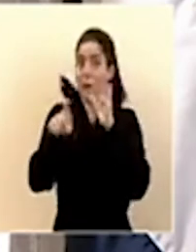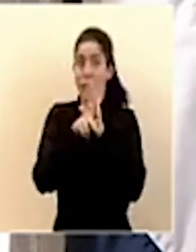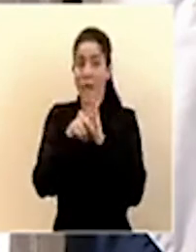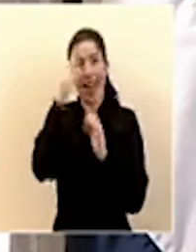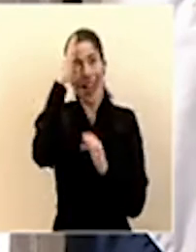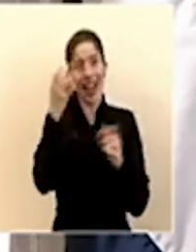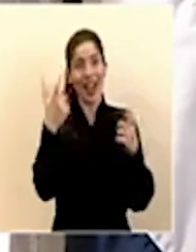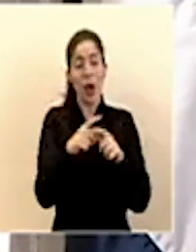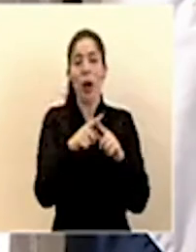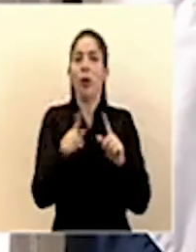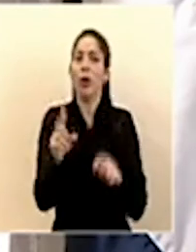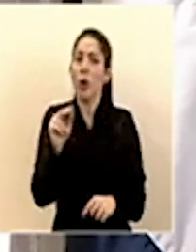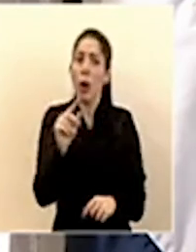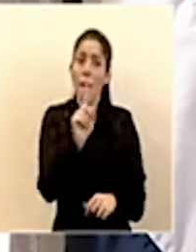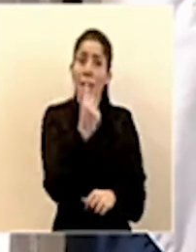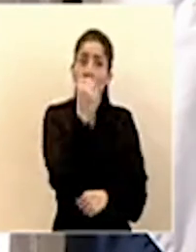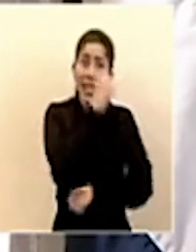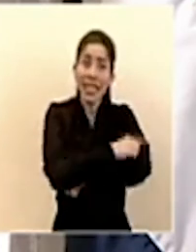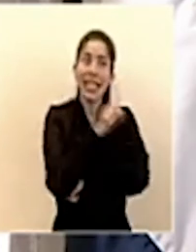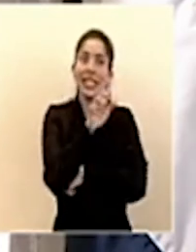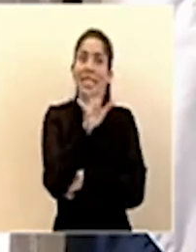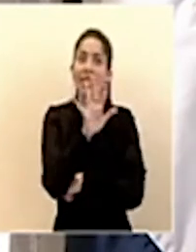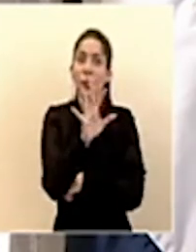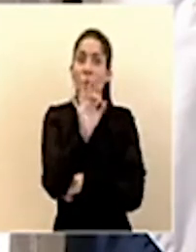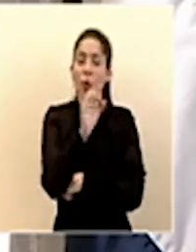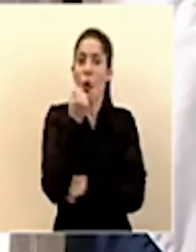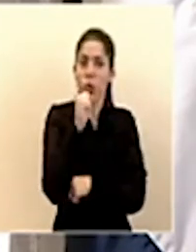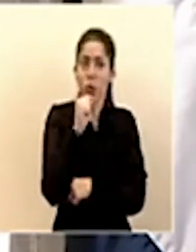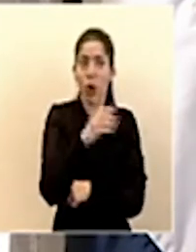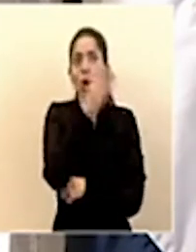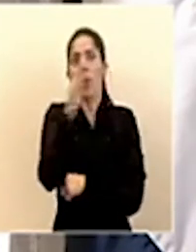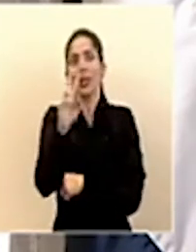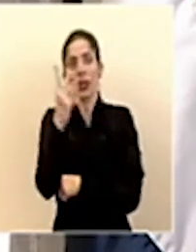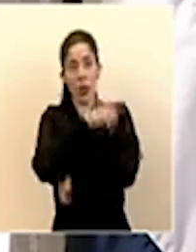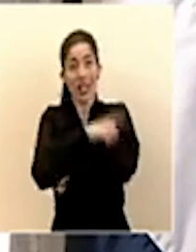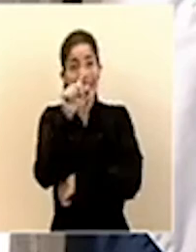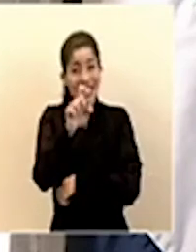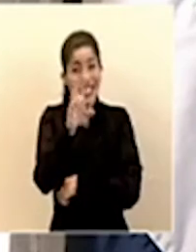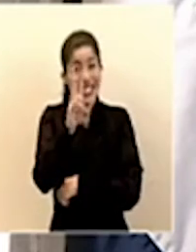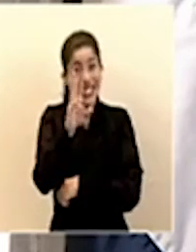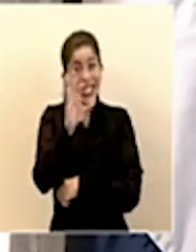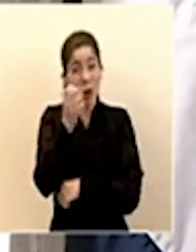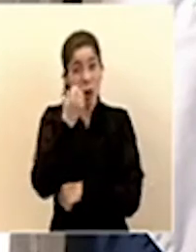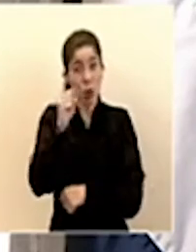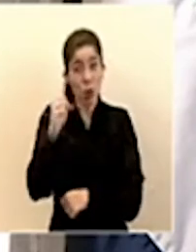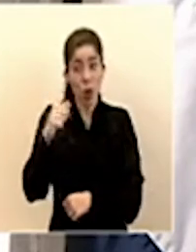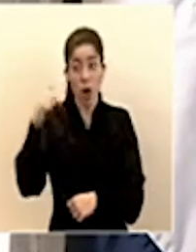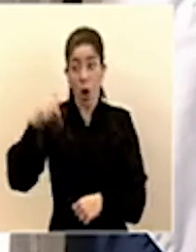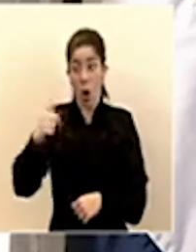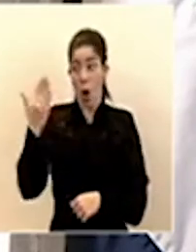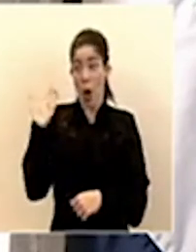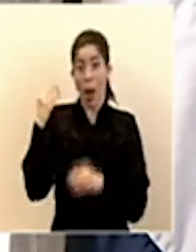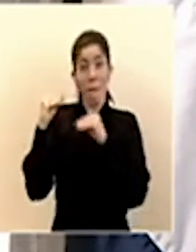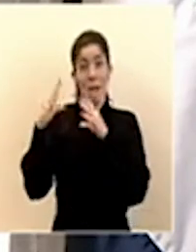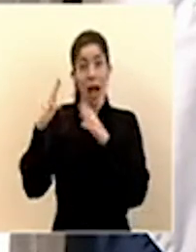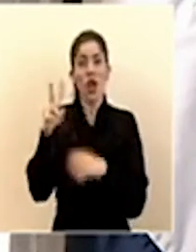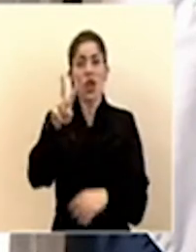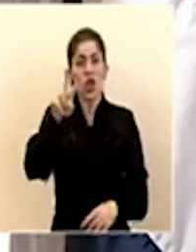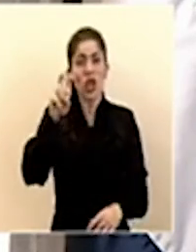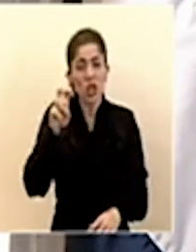contrario ha subido el primer día fueron 159 el segundo día 169 y con la que cerró hoy en horas de la madrugada